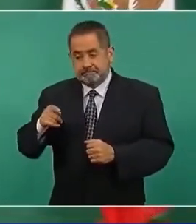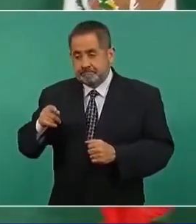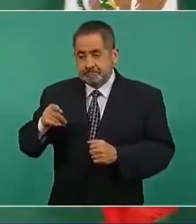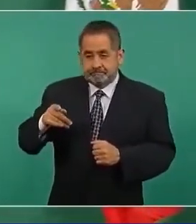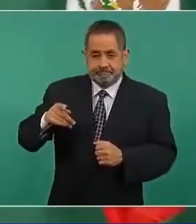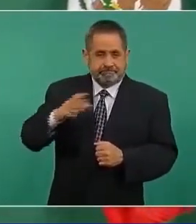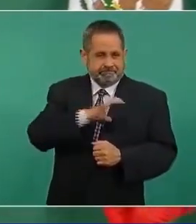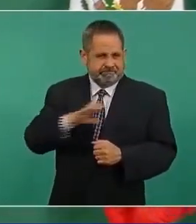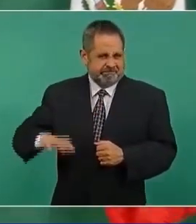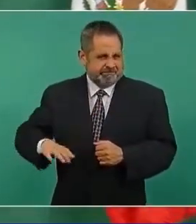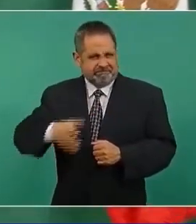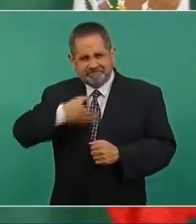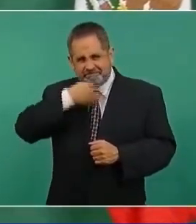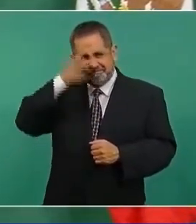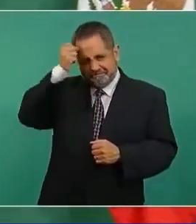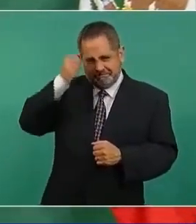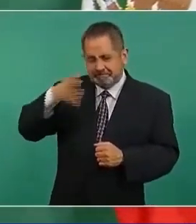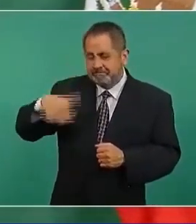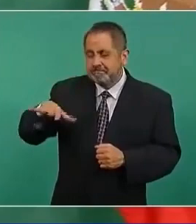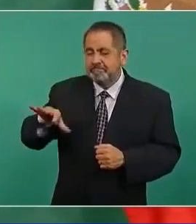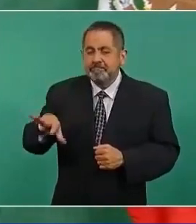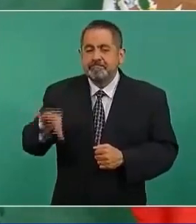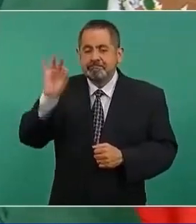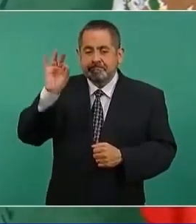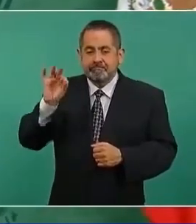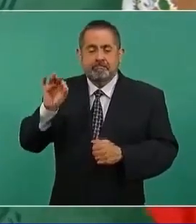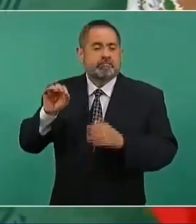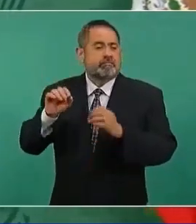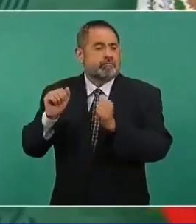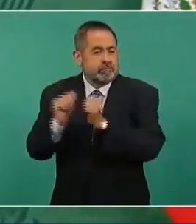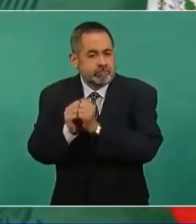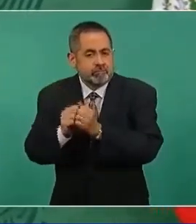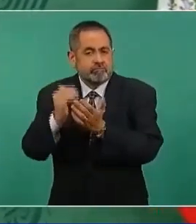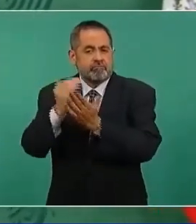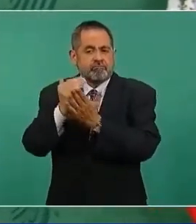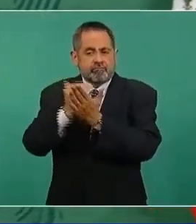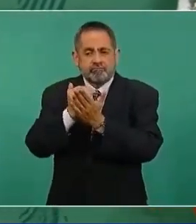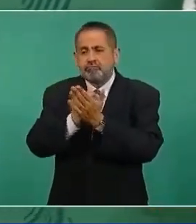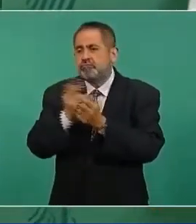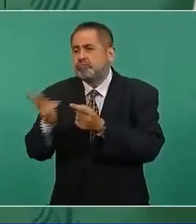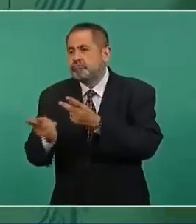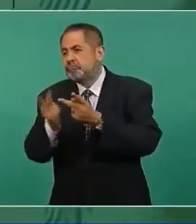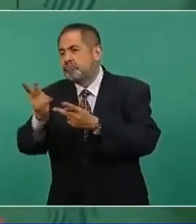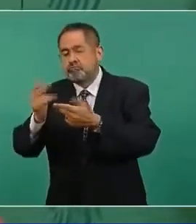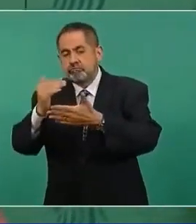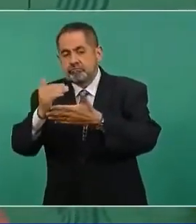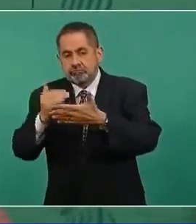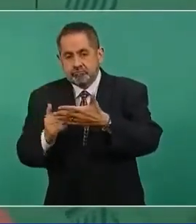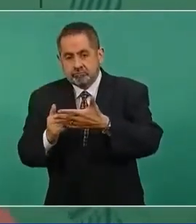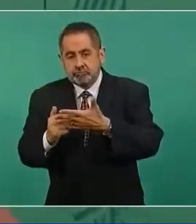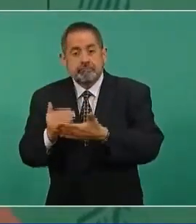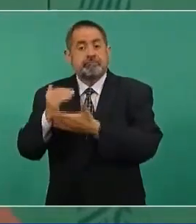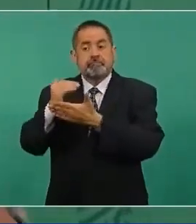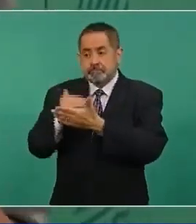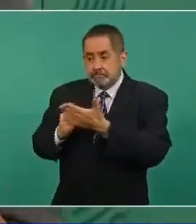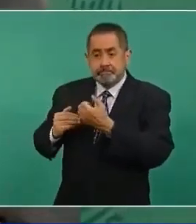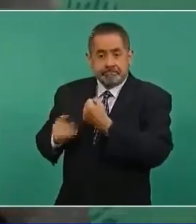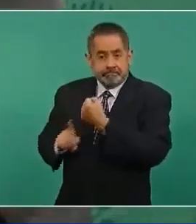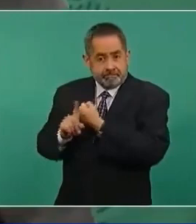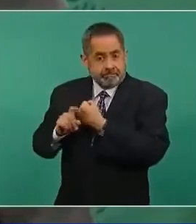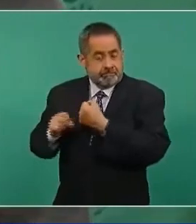mediante encuestas implica menos conflictos,